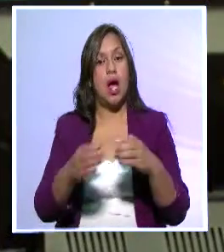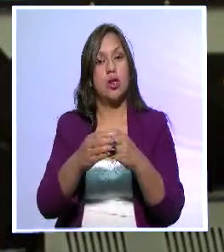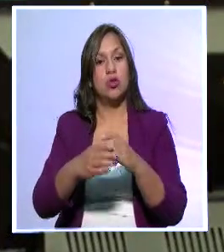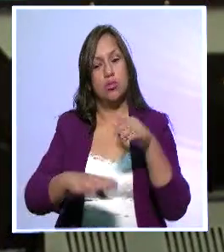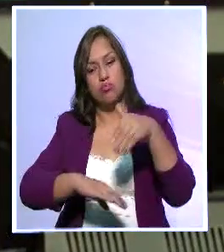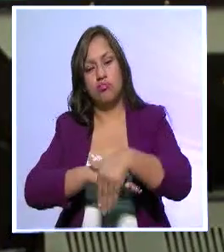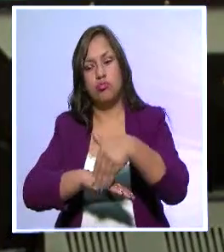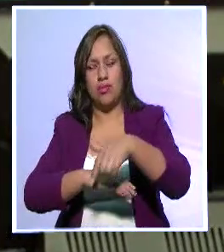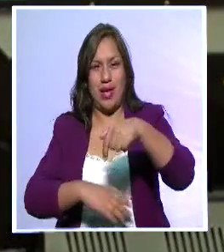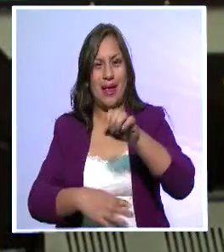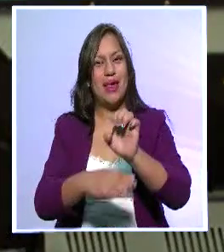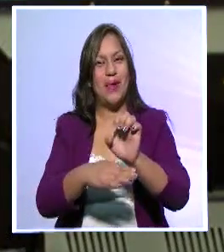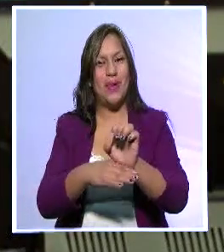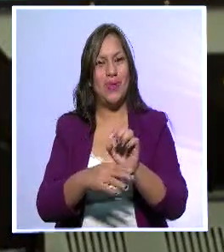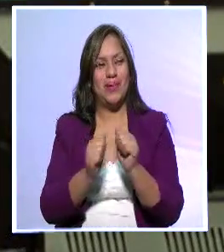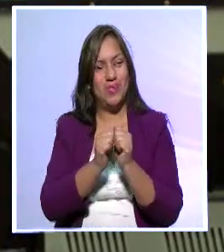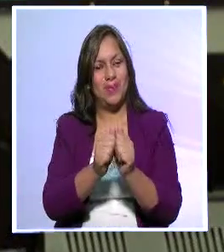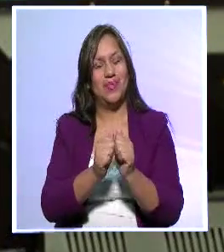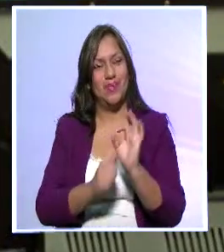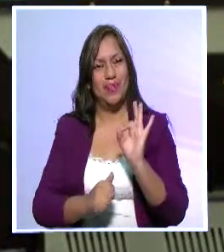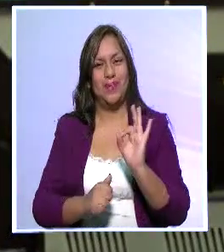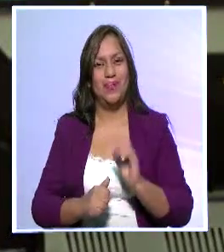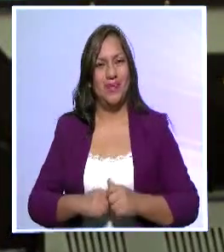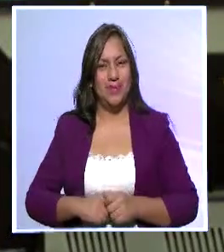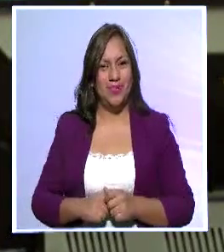del Ecuador, quien nos ha acompañado en este espacio de entrevistas. ¡Gracias! ¡Gracias! ¡Gracias! ¡Gracias!